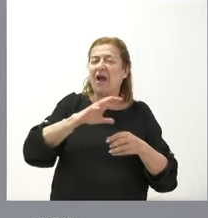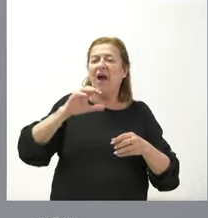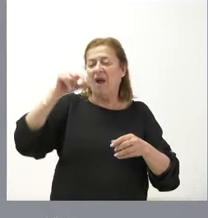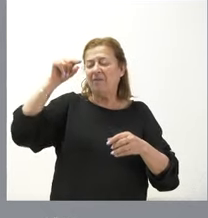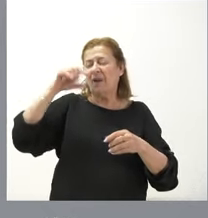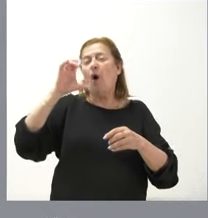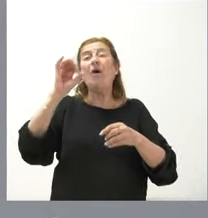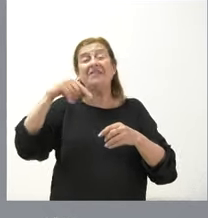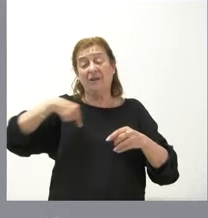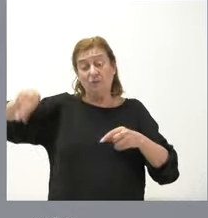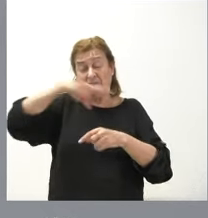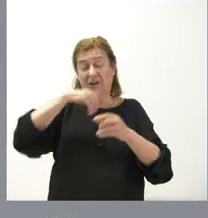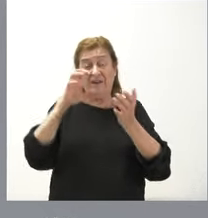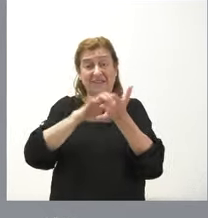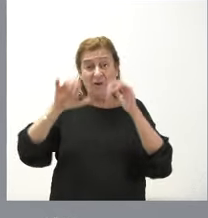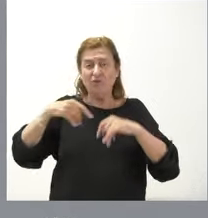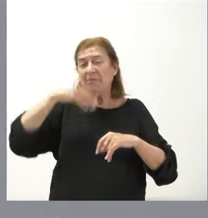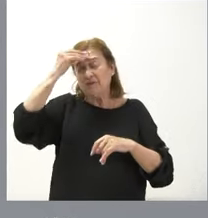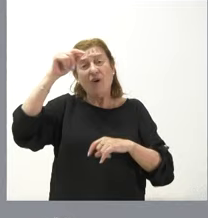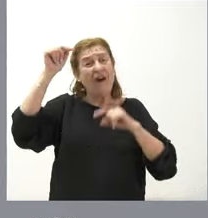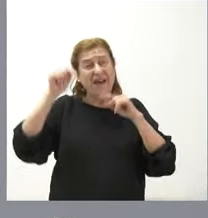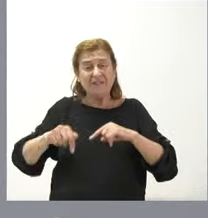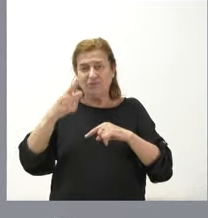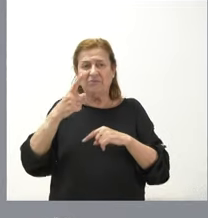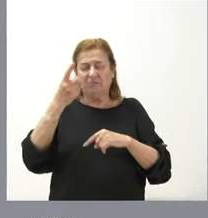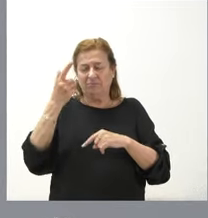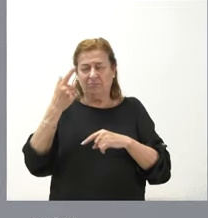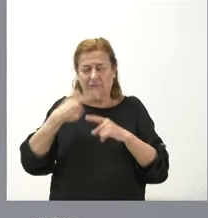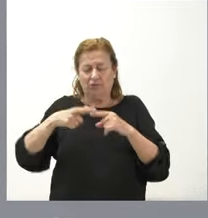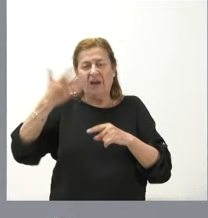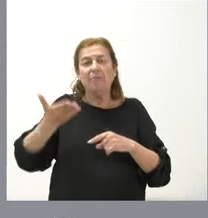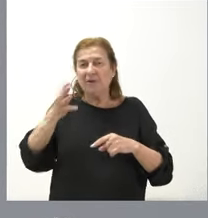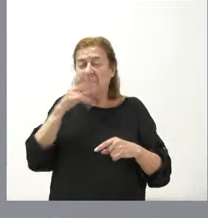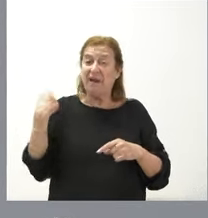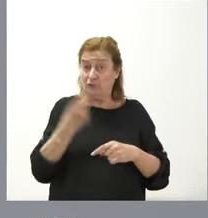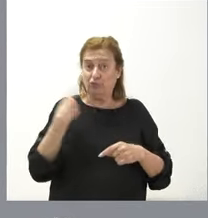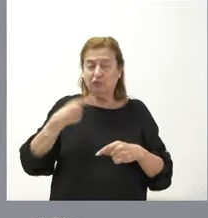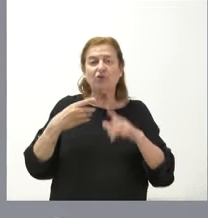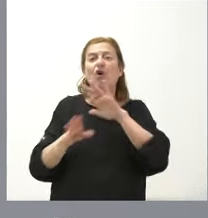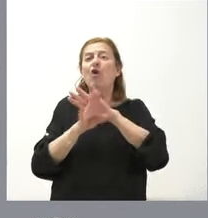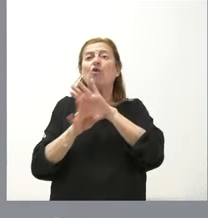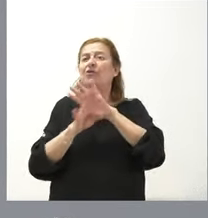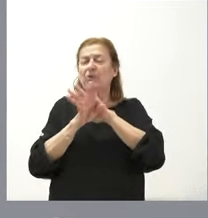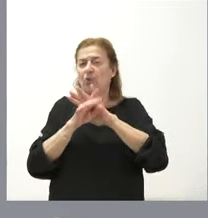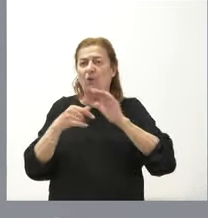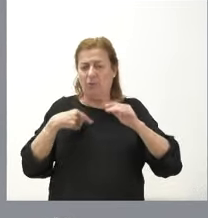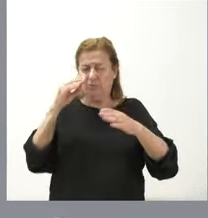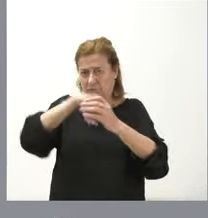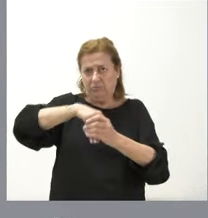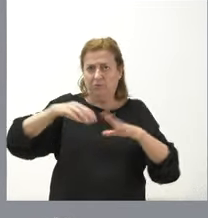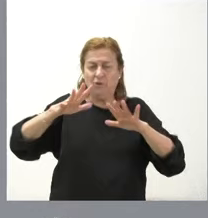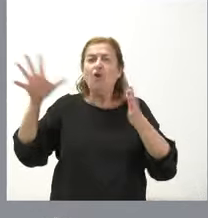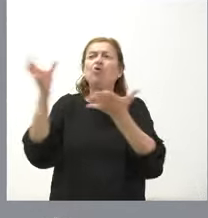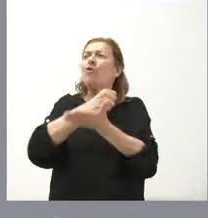comunidad autónoma. Creemos que este es un elemento importante para nosotros y seguiremos siendo parte muy activa de todas las